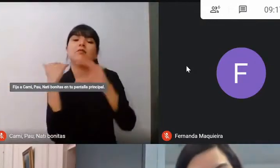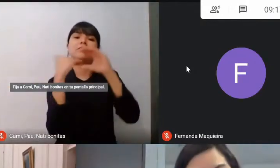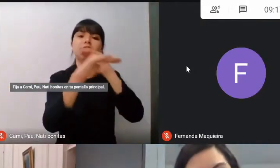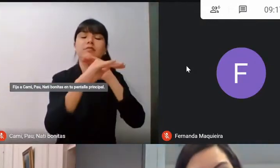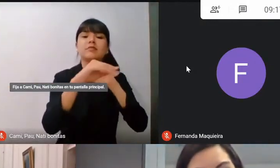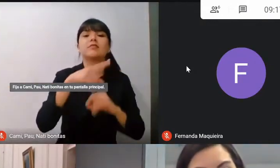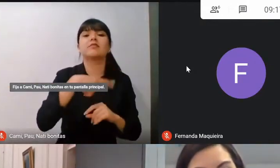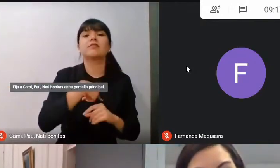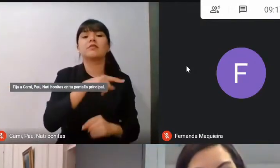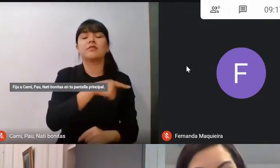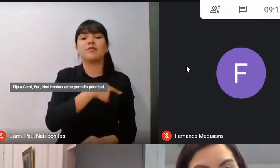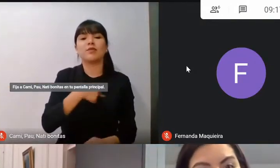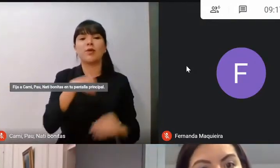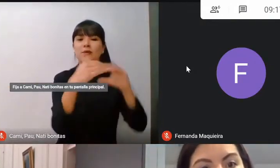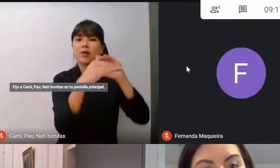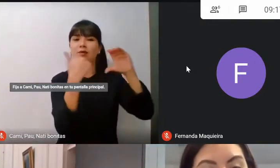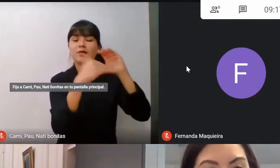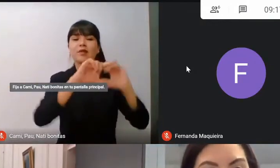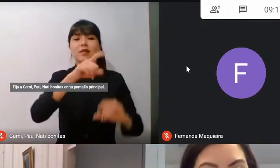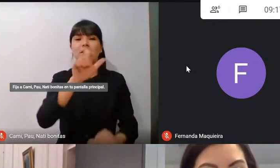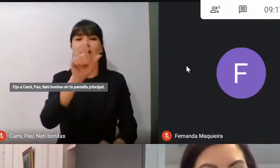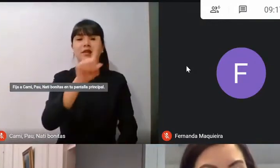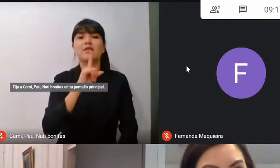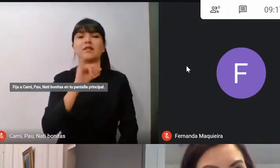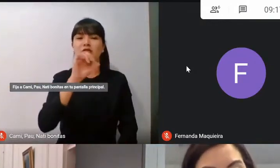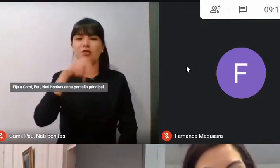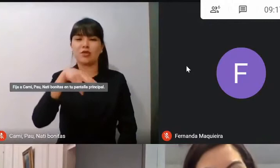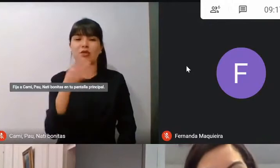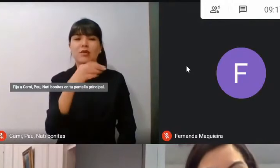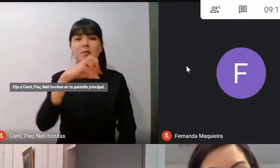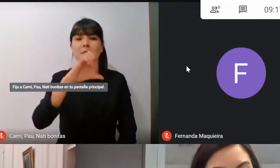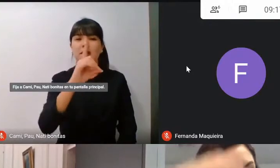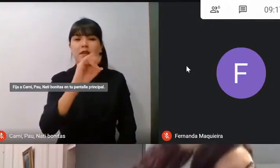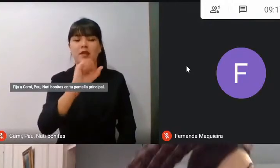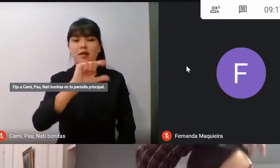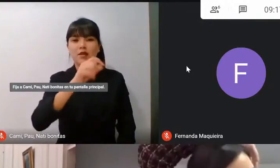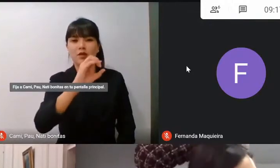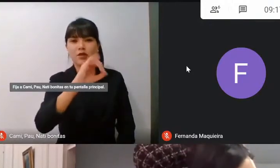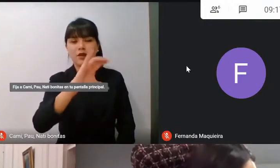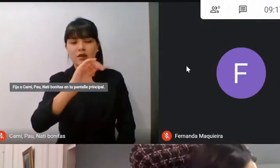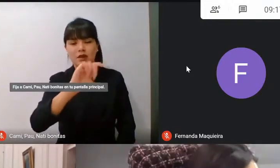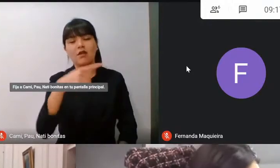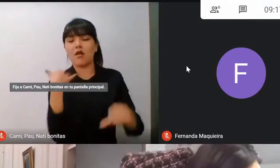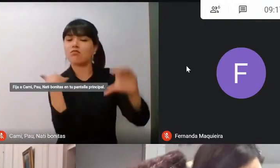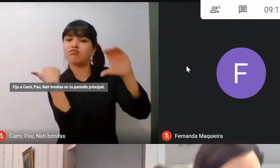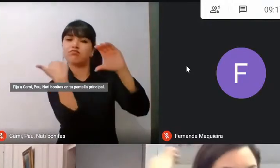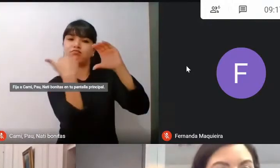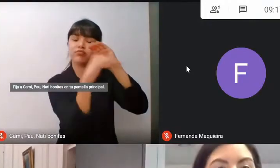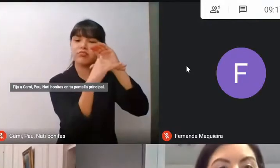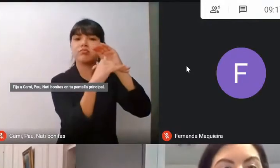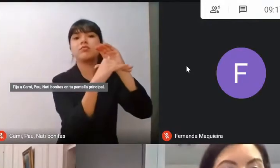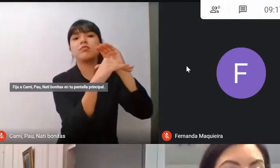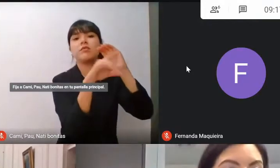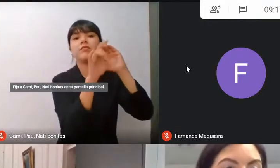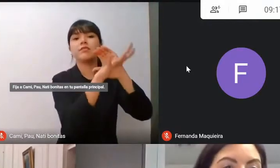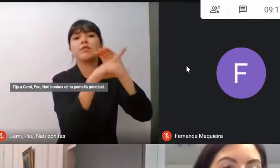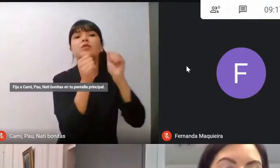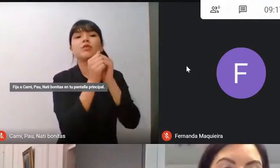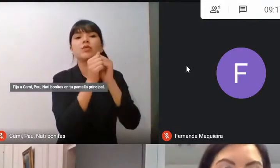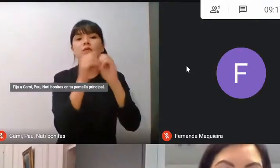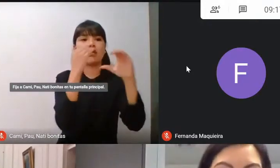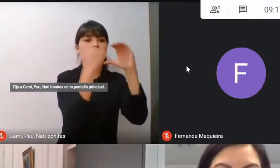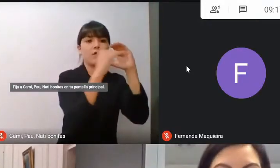gestionpedagógica arroba de stgo.cl con copia, por cierto, al facilitador que está a cargo de su mesa.